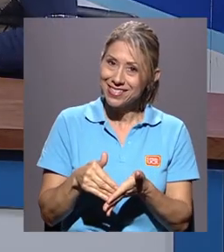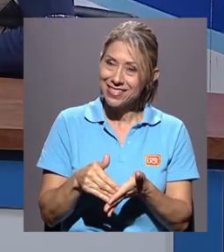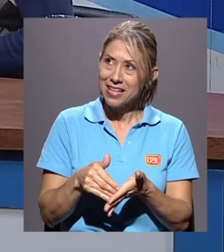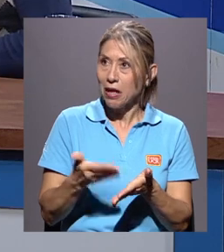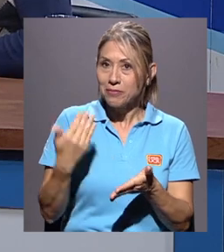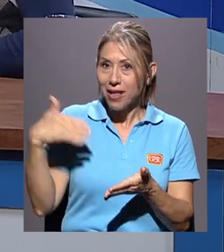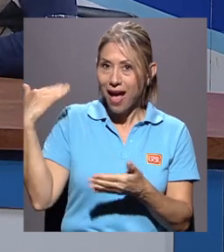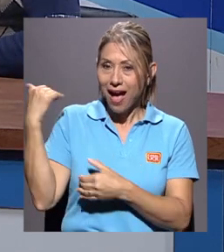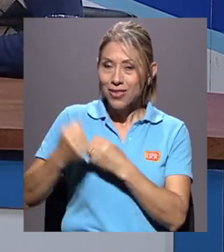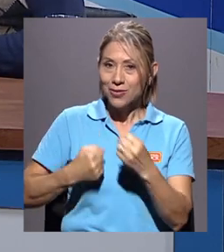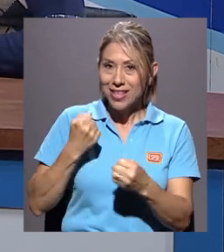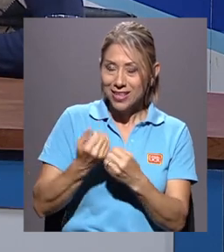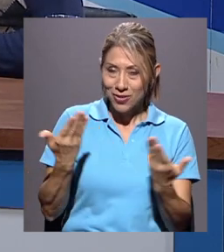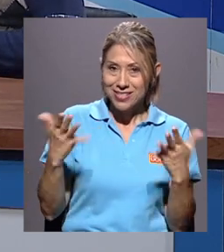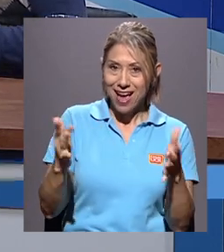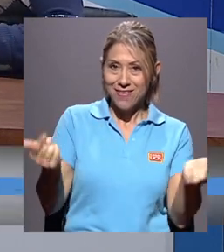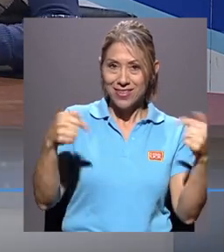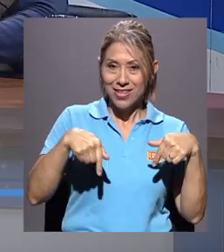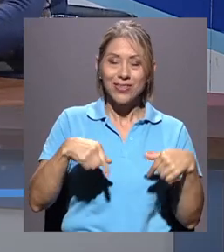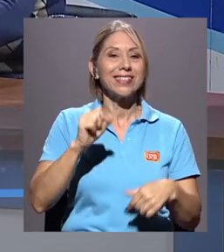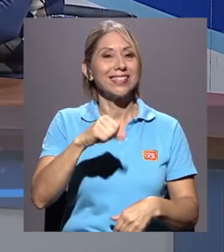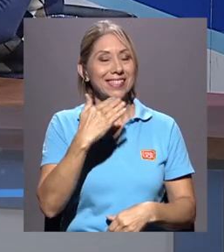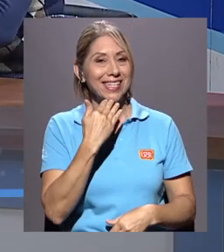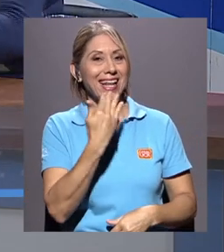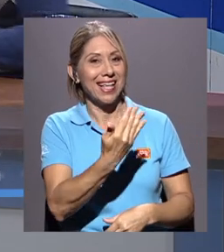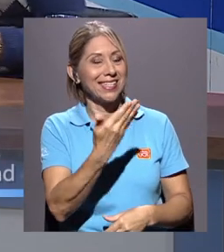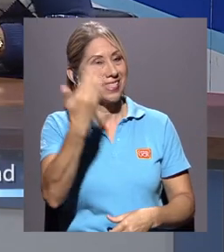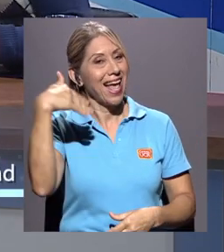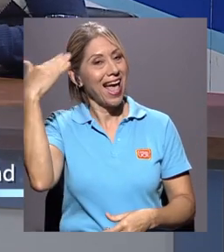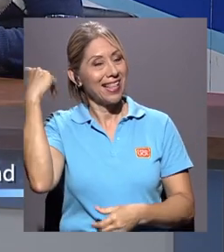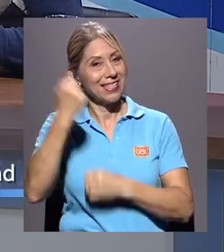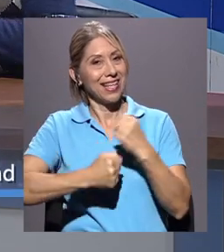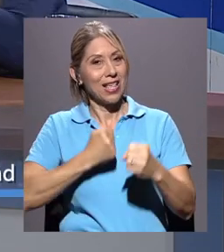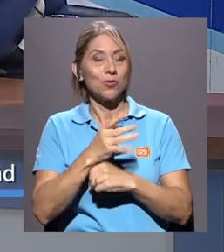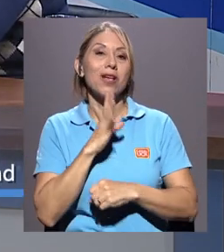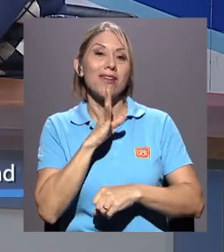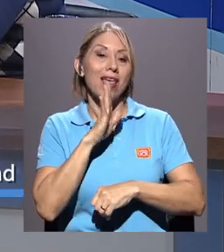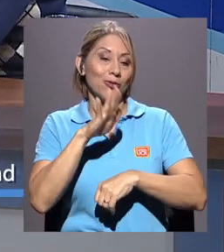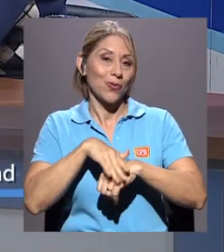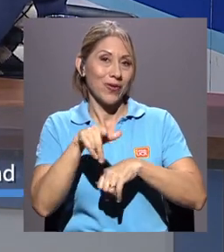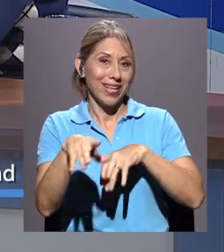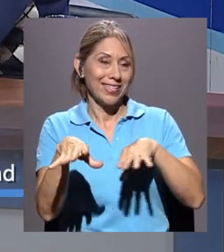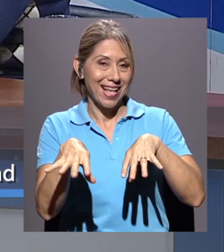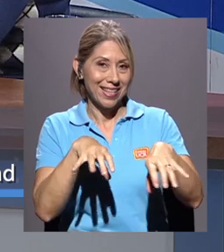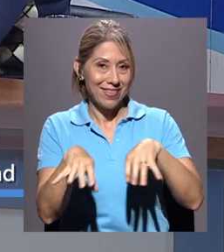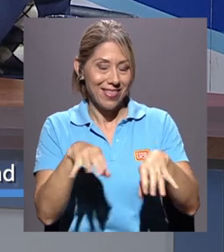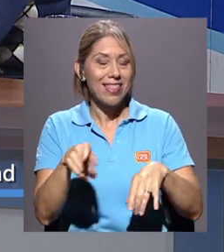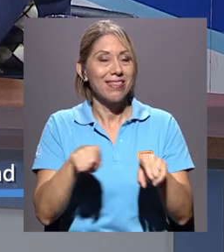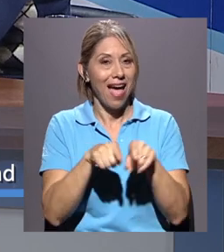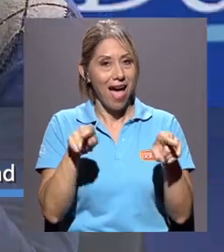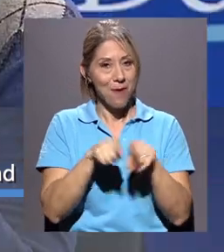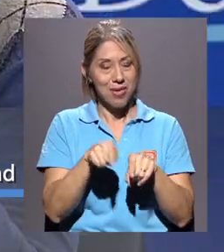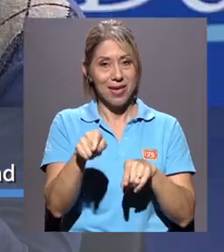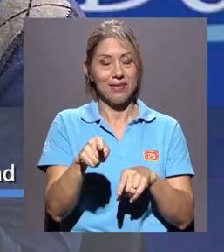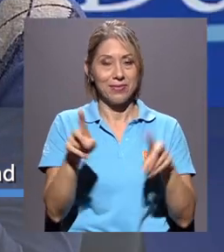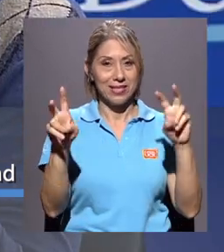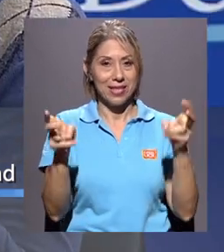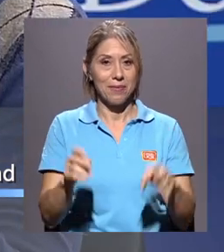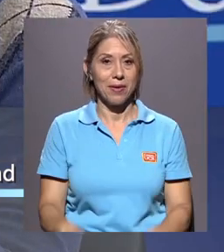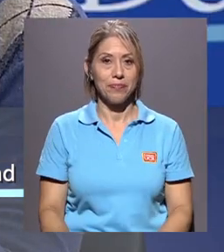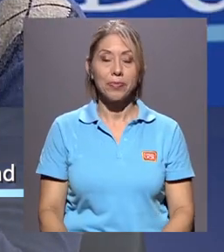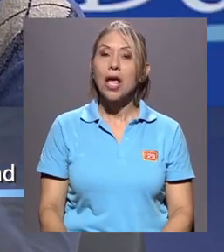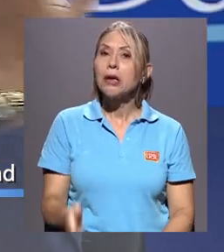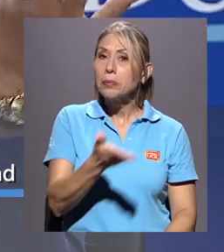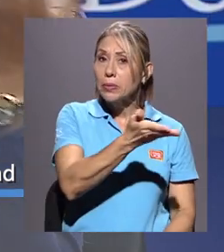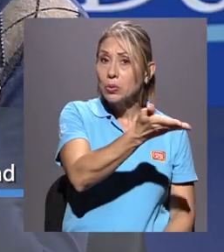en años anteriores te hemos tenido por acá. Sí, muchas gracias María, en años anteriores hemos conversado sobre el simposio y bueno, ahí vamos a estar también en ese tema. Para la gente que no